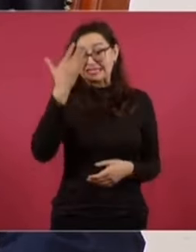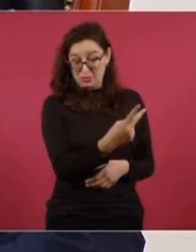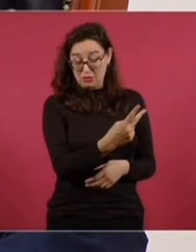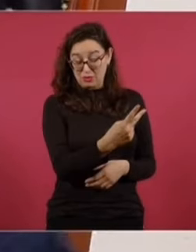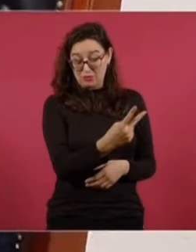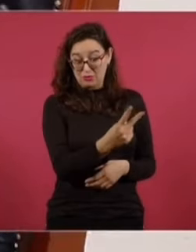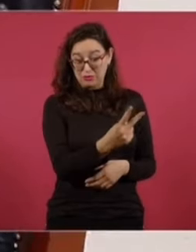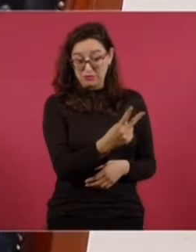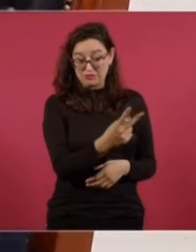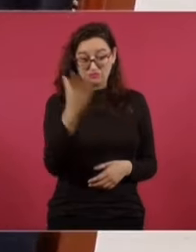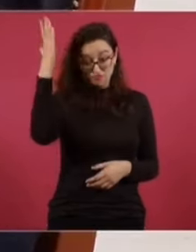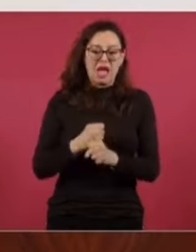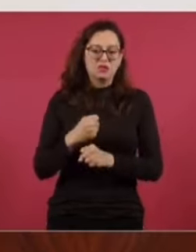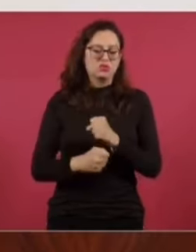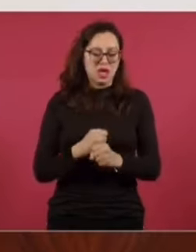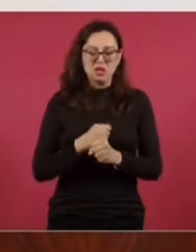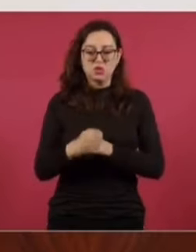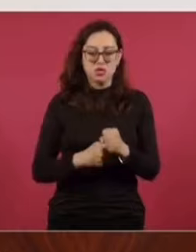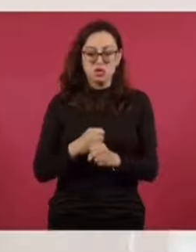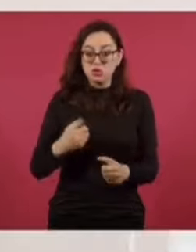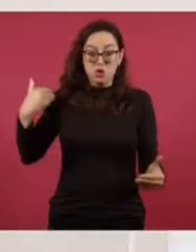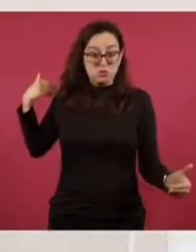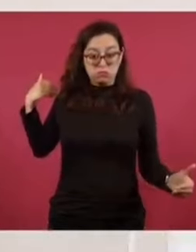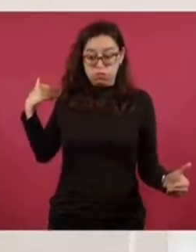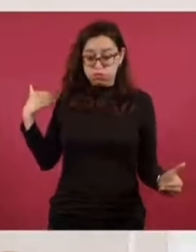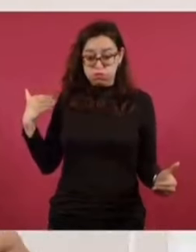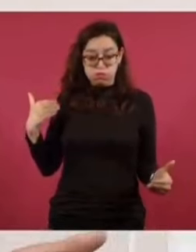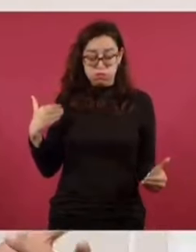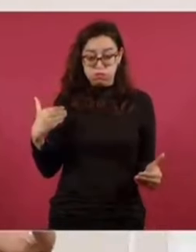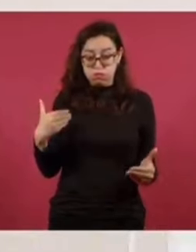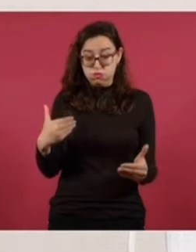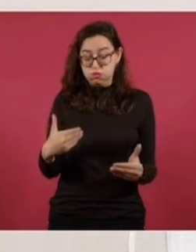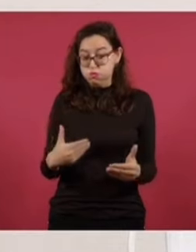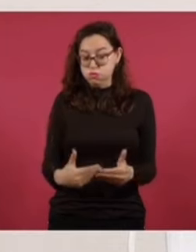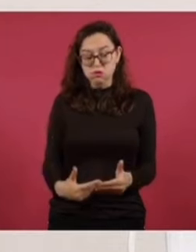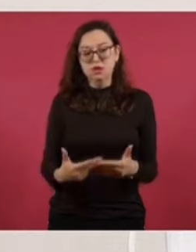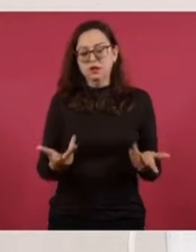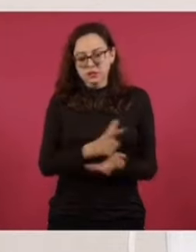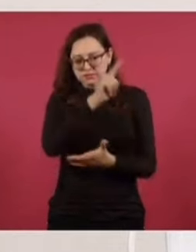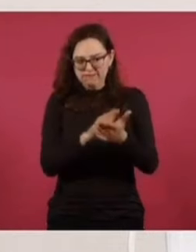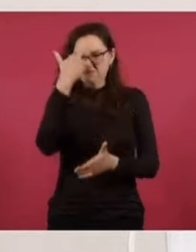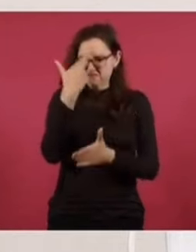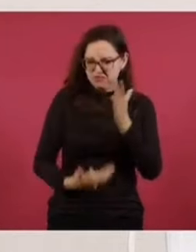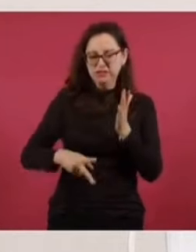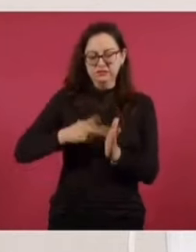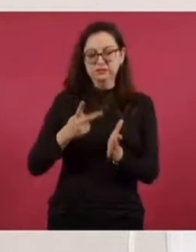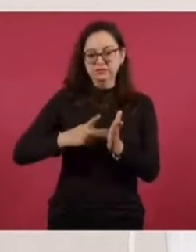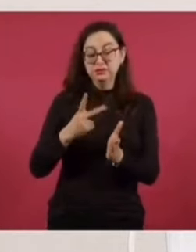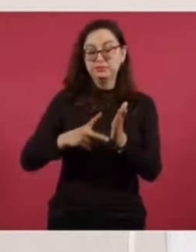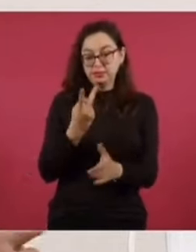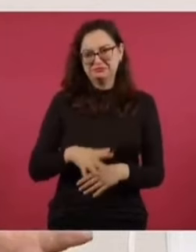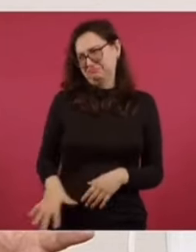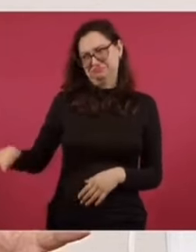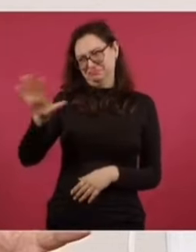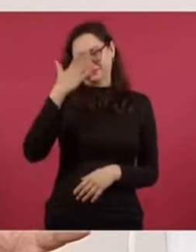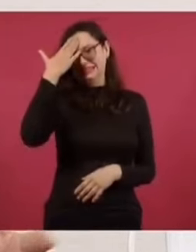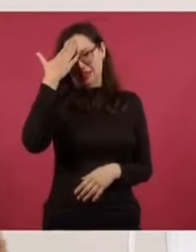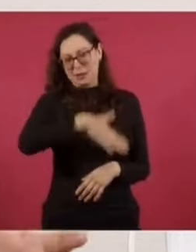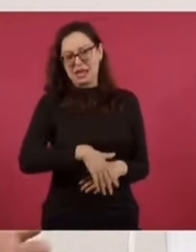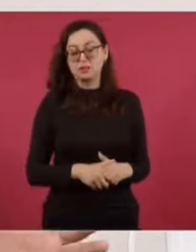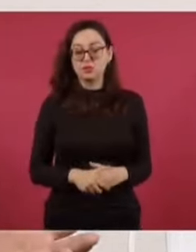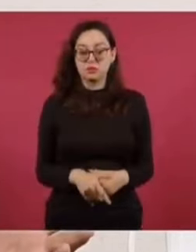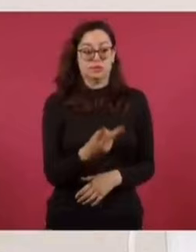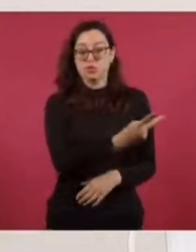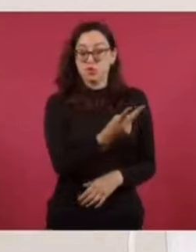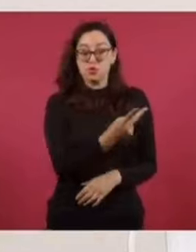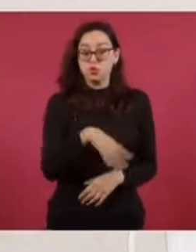grupos que llevan años dedicados a actividades ilícitas. Son los